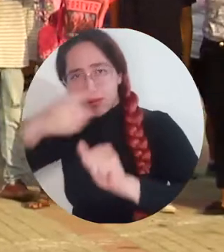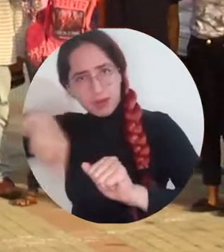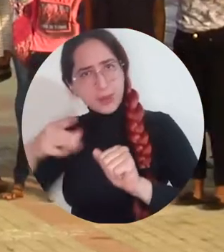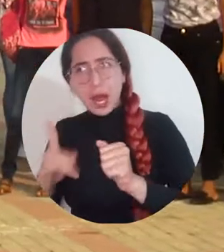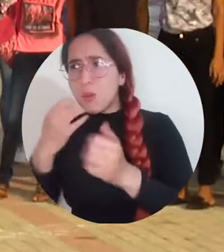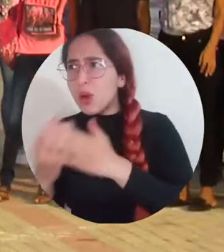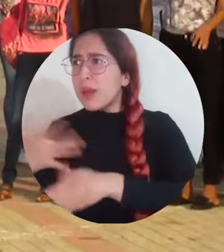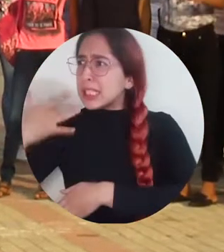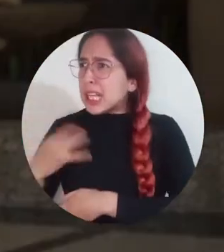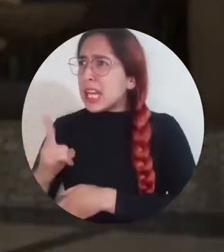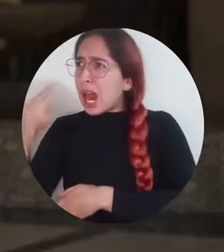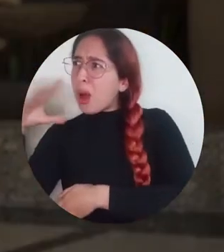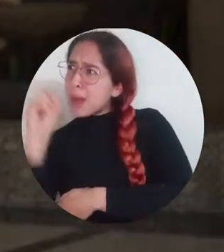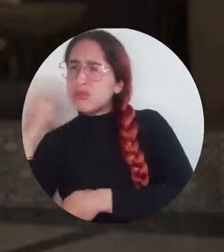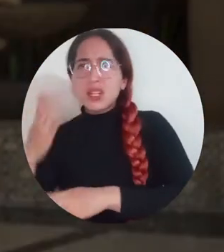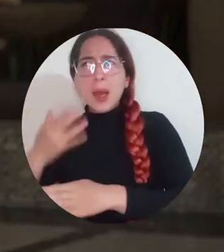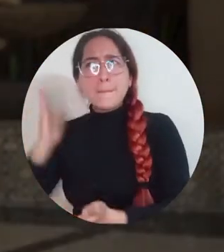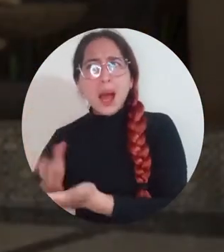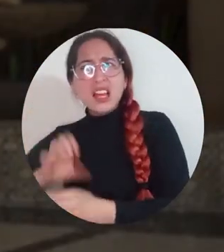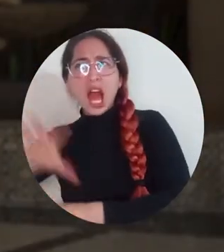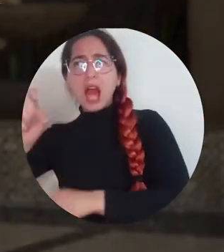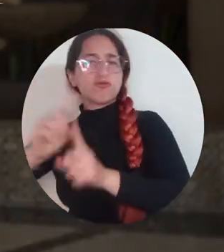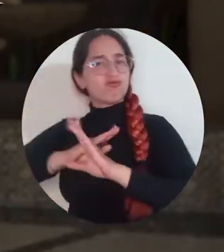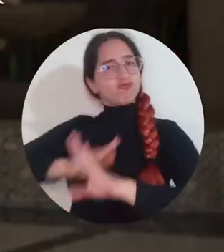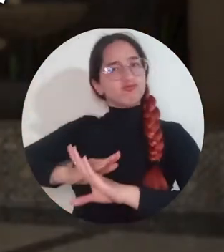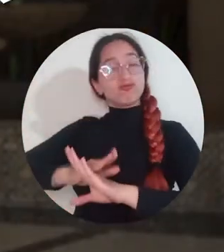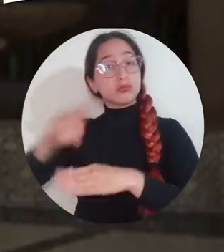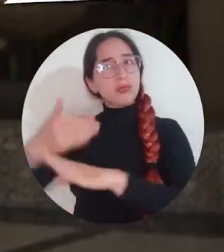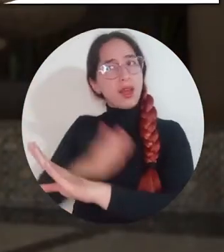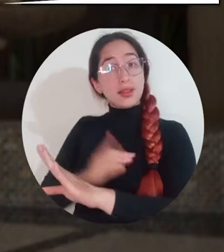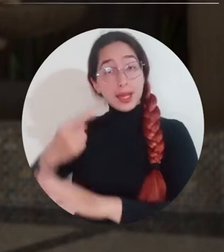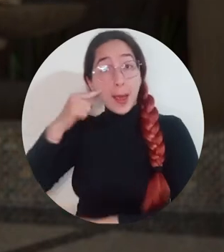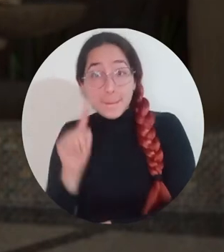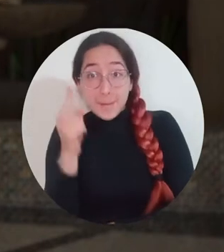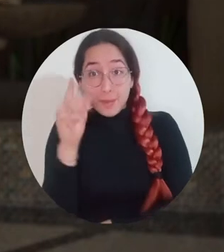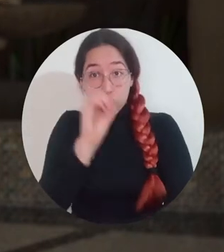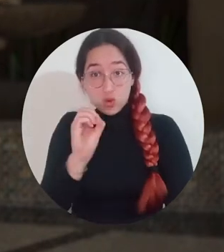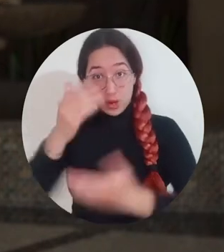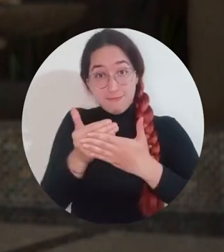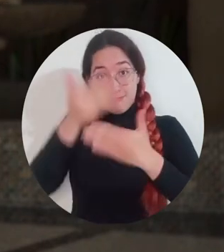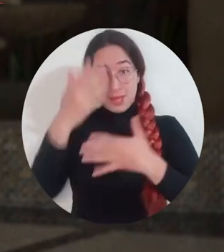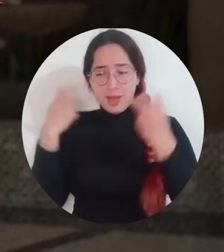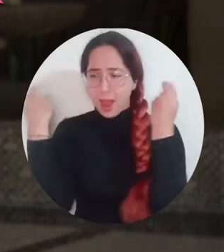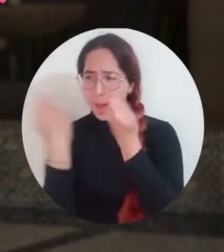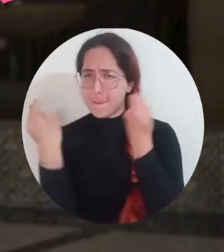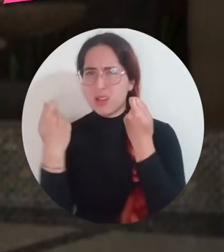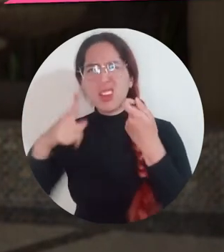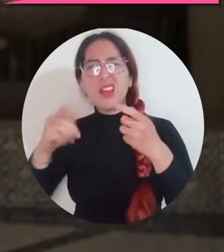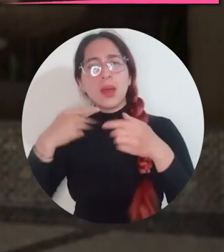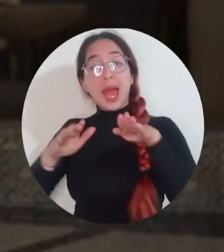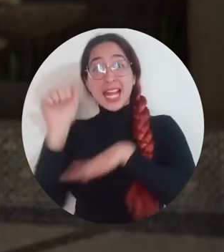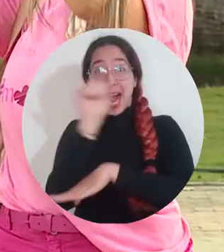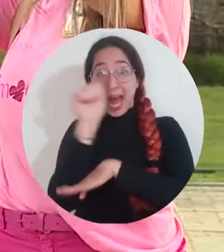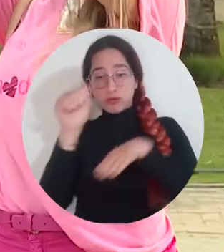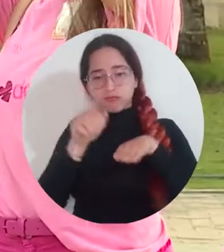senos. A partir del 1 de octubre empieza nuestra campaña con una gran semaforización, donde encontraremos unas